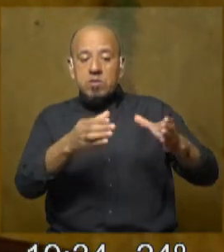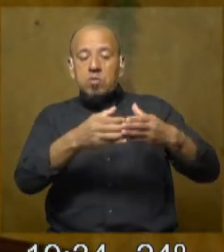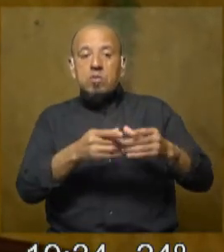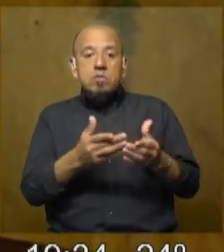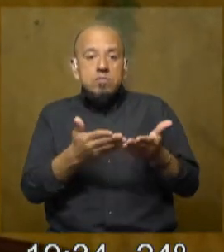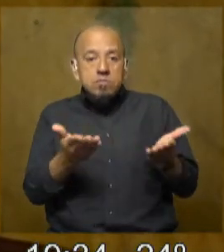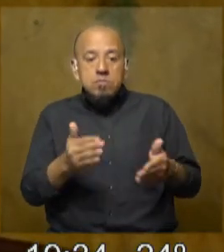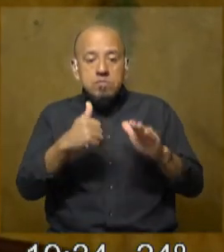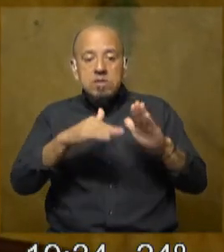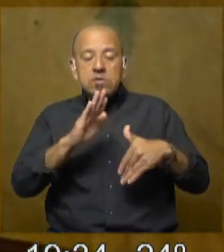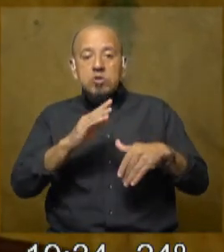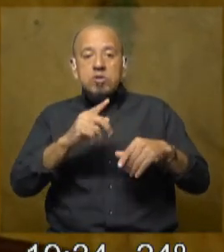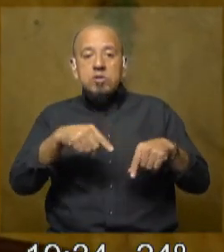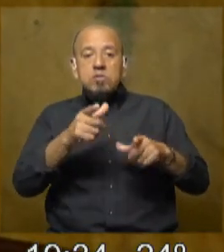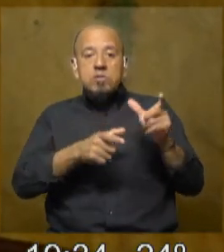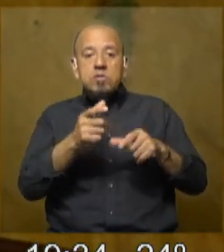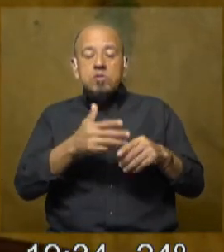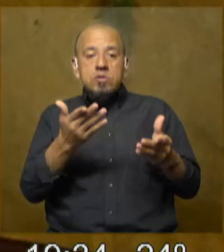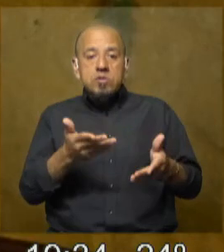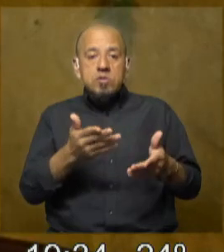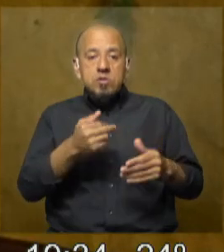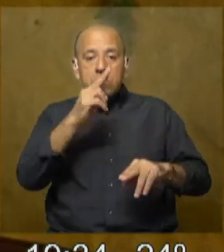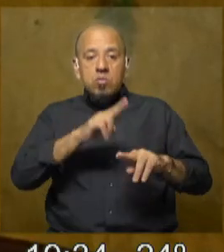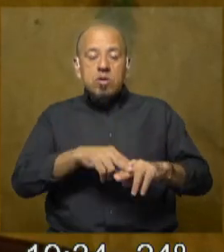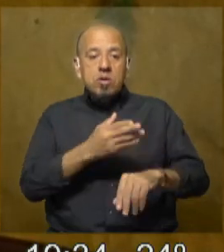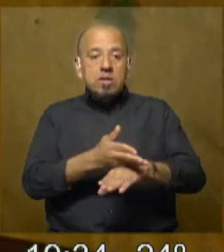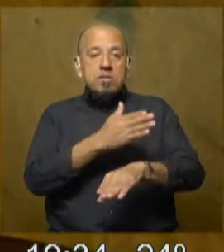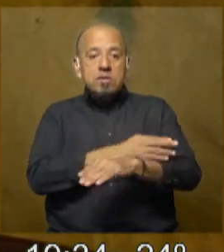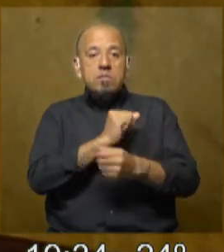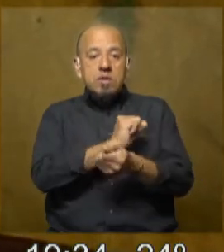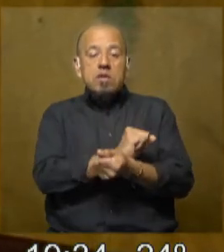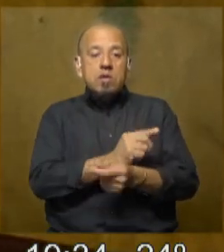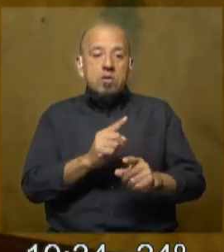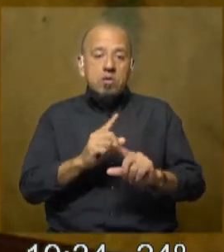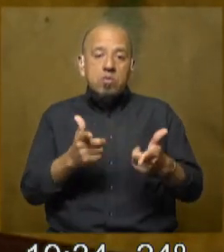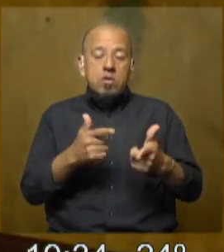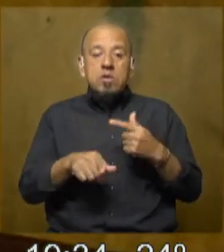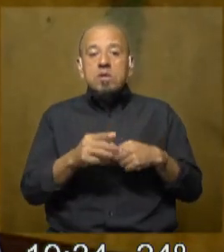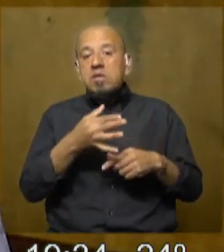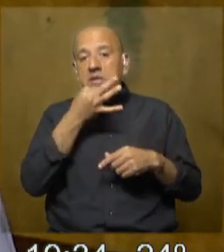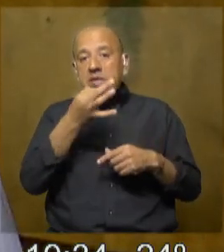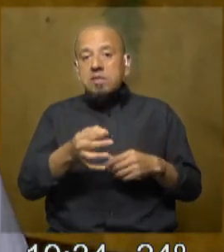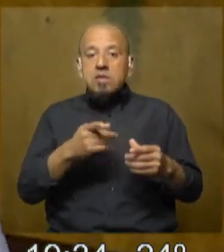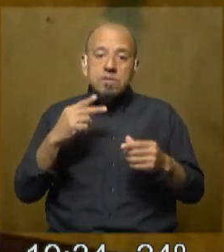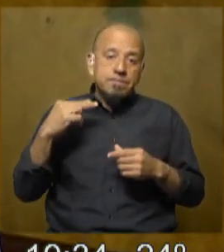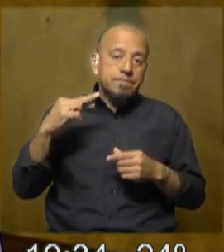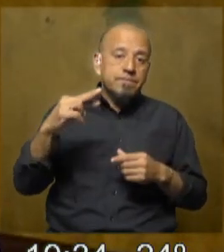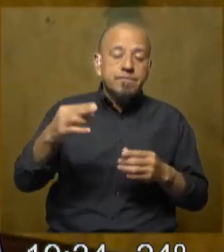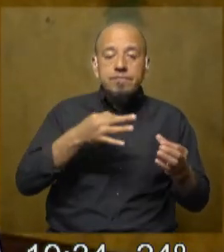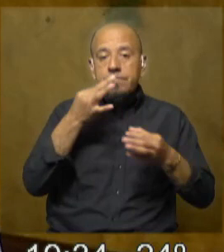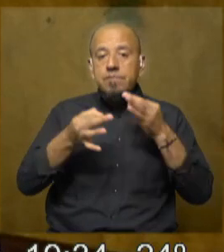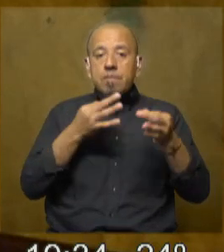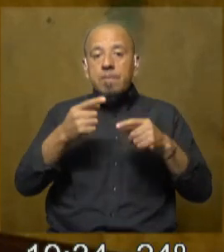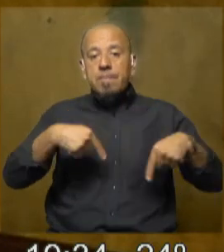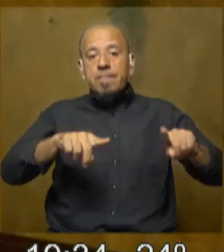que la mayoría de las víctimas de homicidio no tiene antecedentes, si dice que sistemáticamente la explicación de todo es el